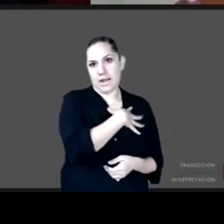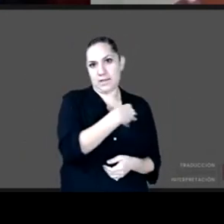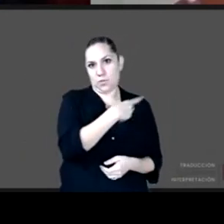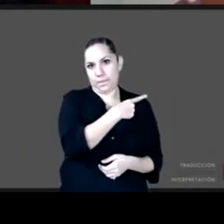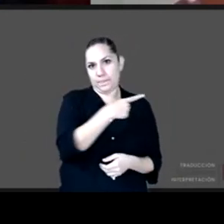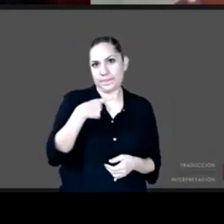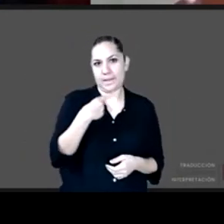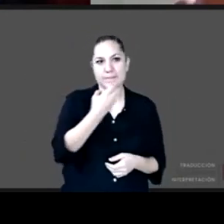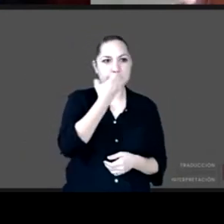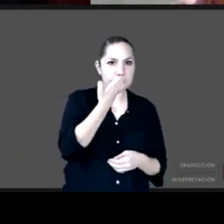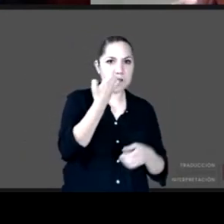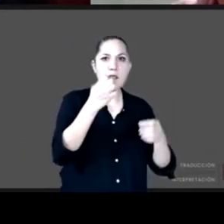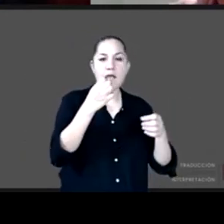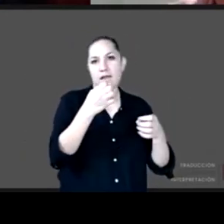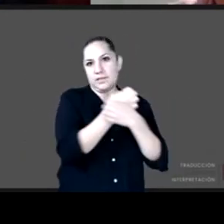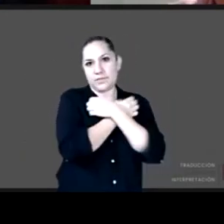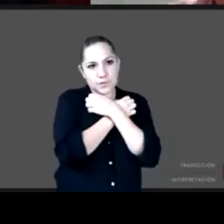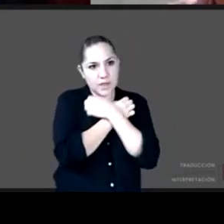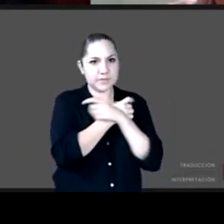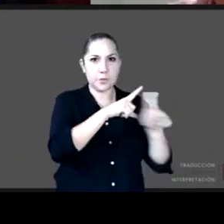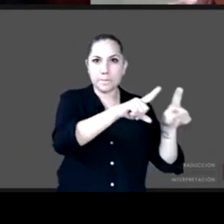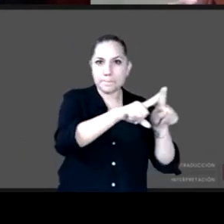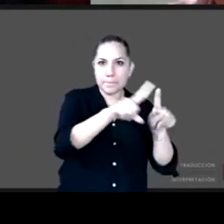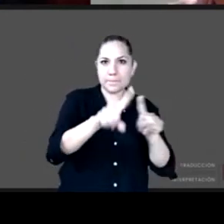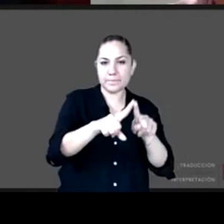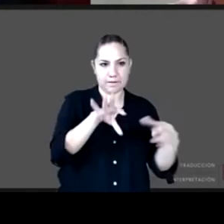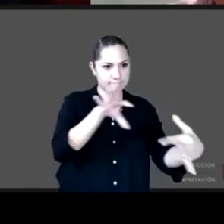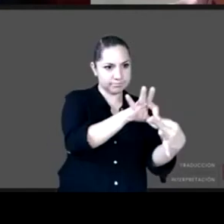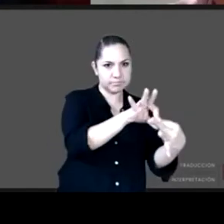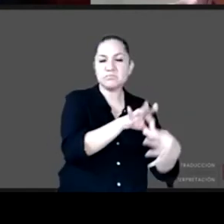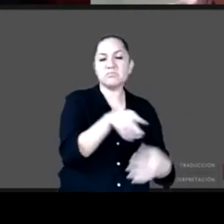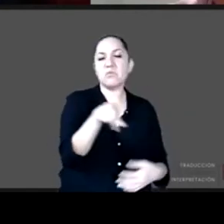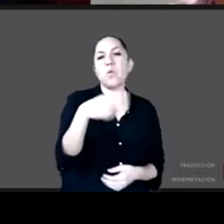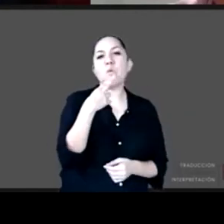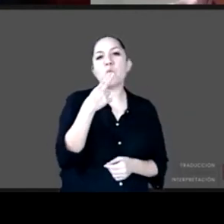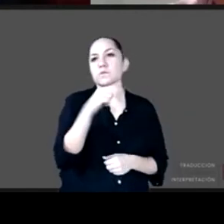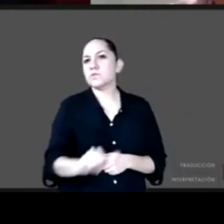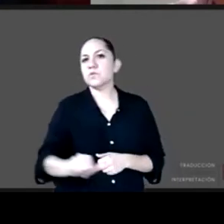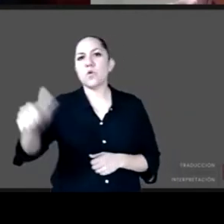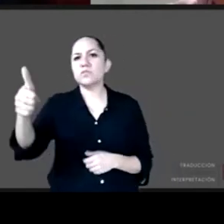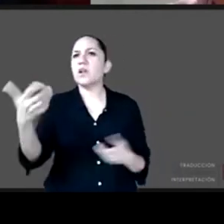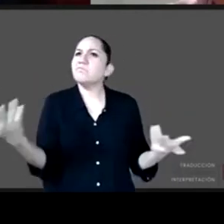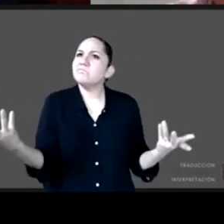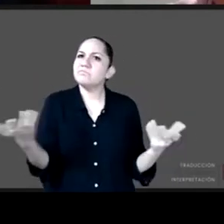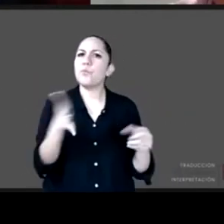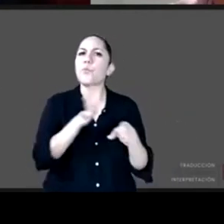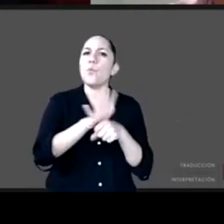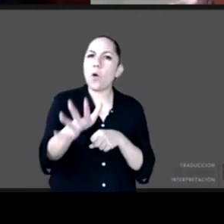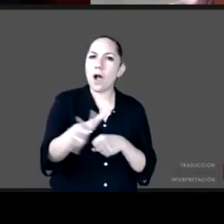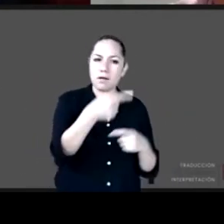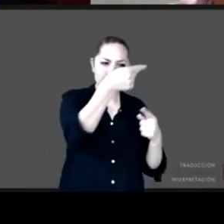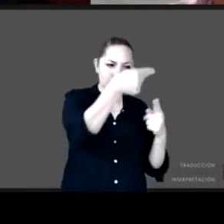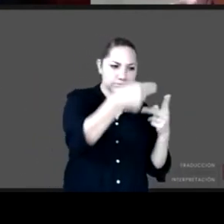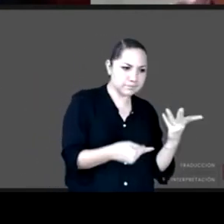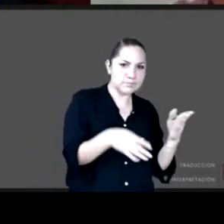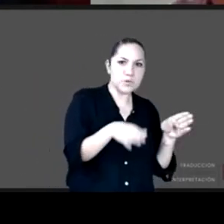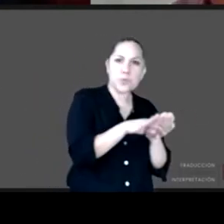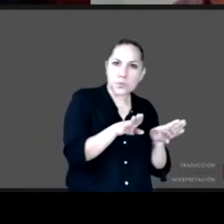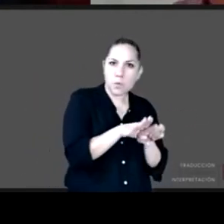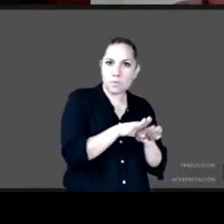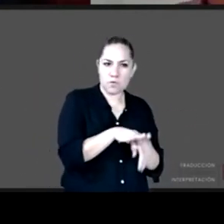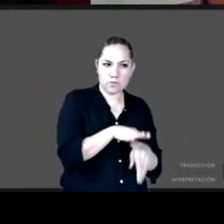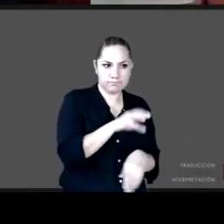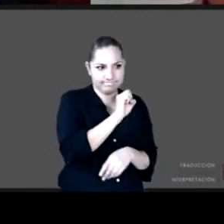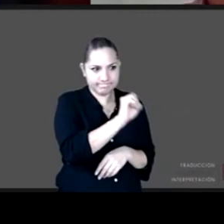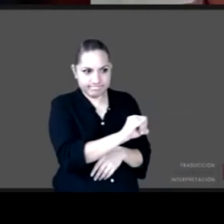de los niños qué prohibir qué permitir cómo encauzar justamente pues este este tema y estas políticas adelante